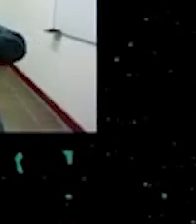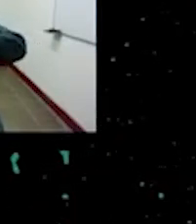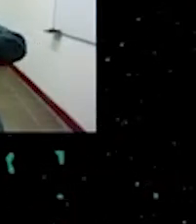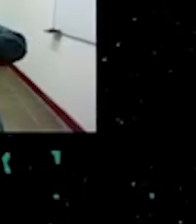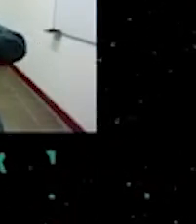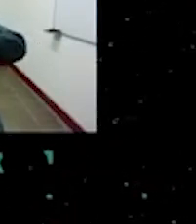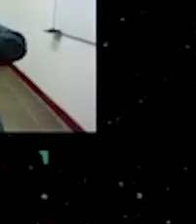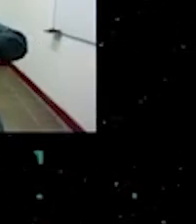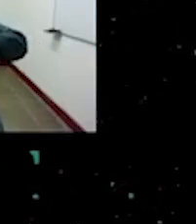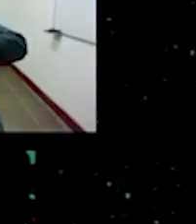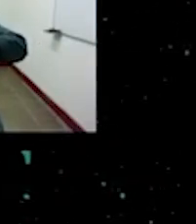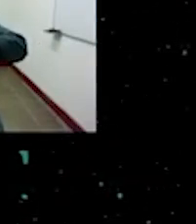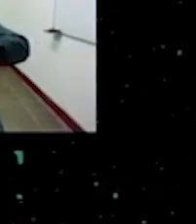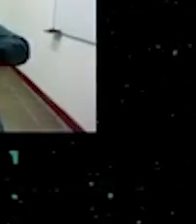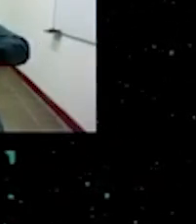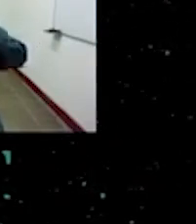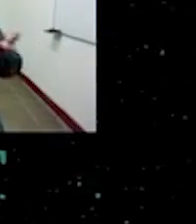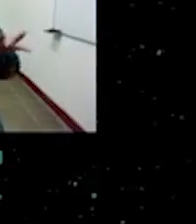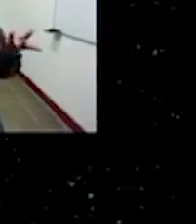alguna serie